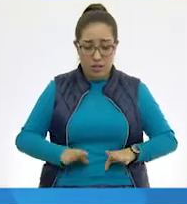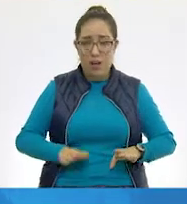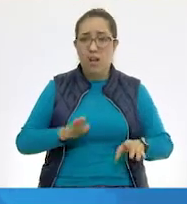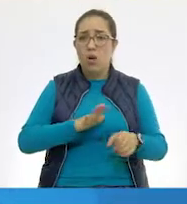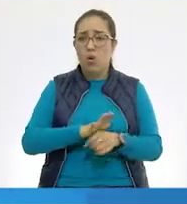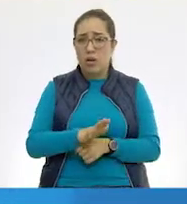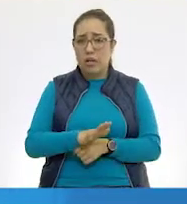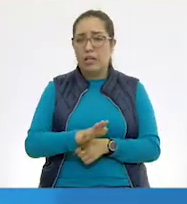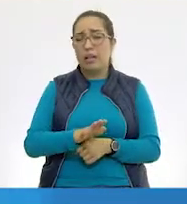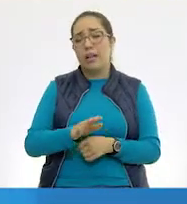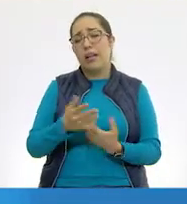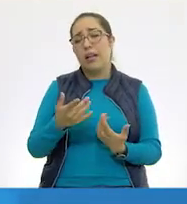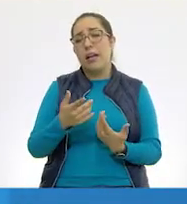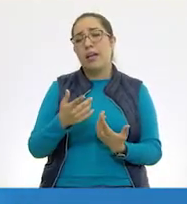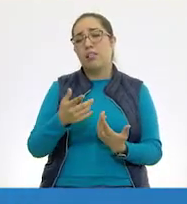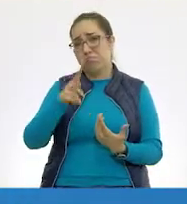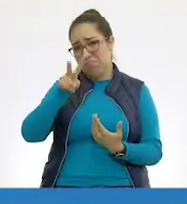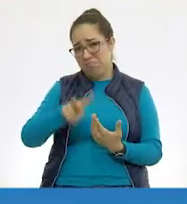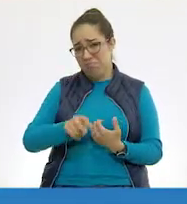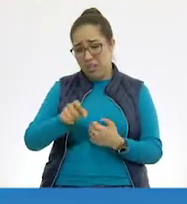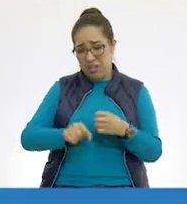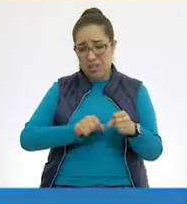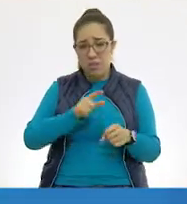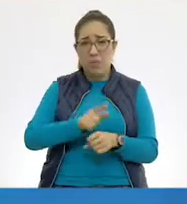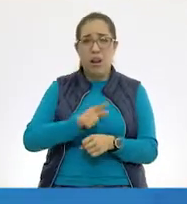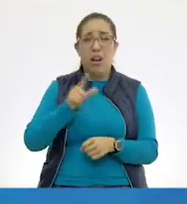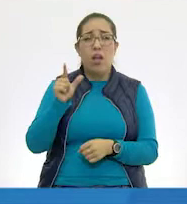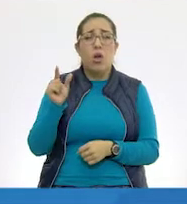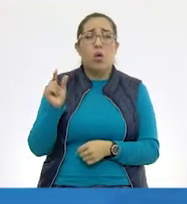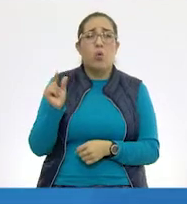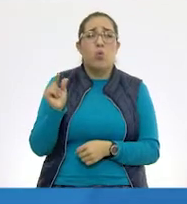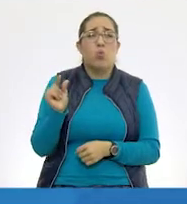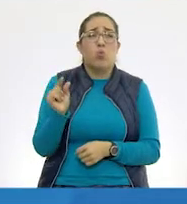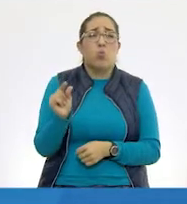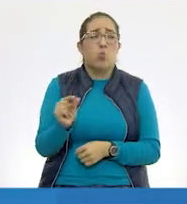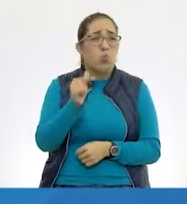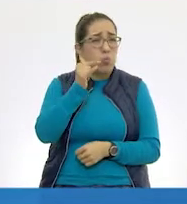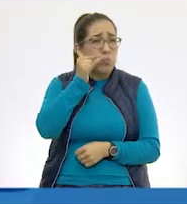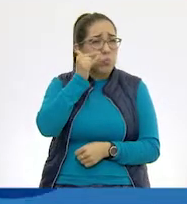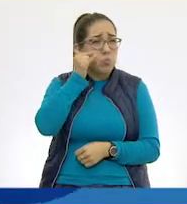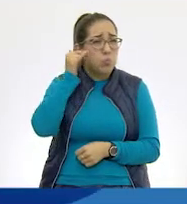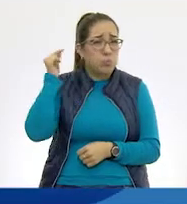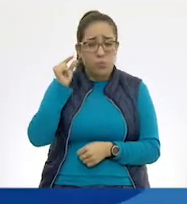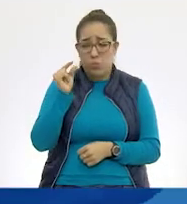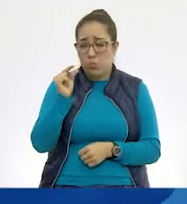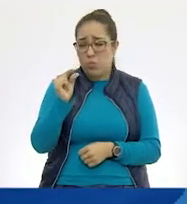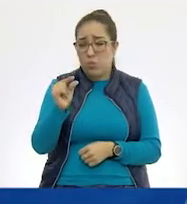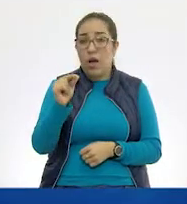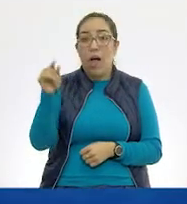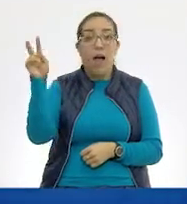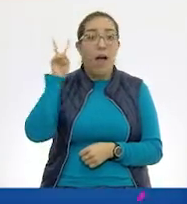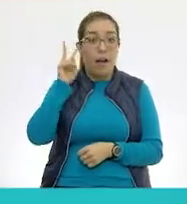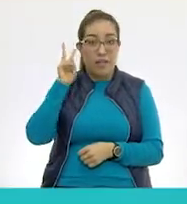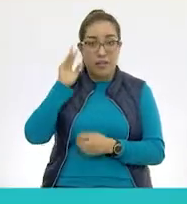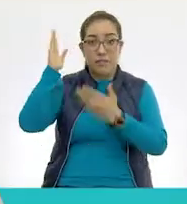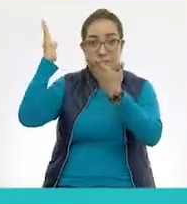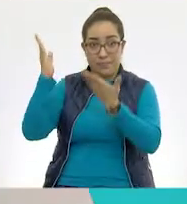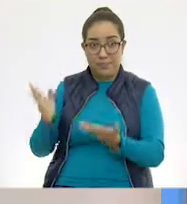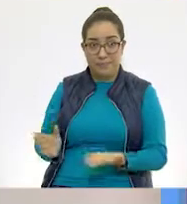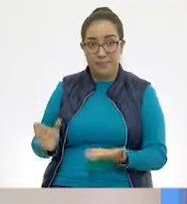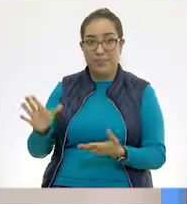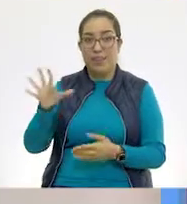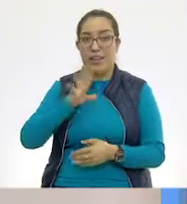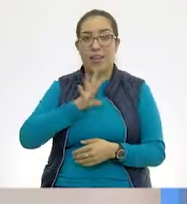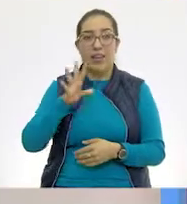en animales muy pequeñitos. ¿Sale? Entonces, vamos a ver, tenemos aquí en